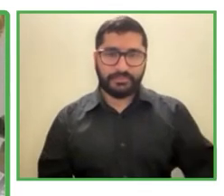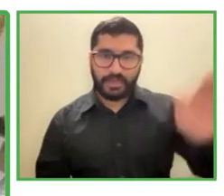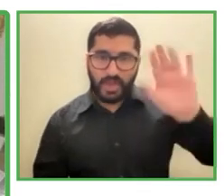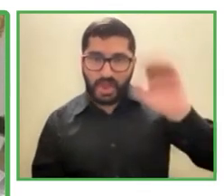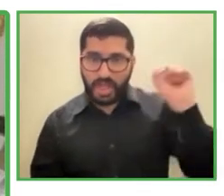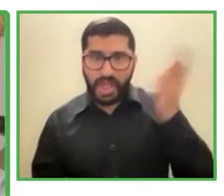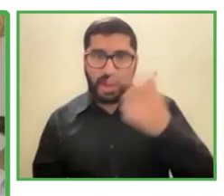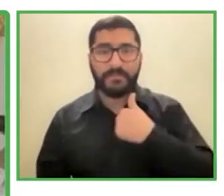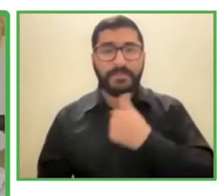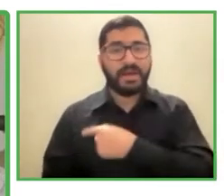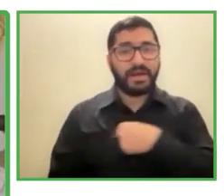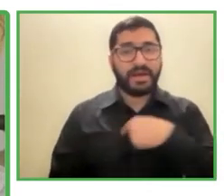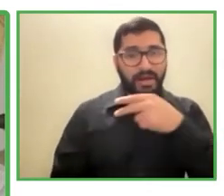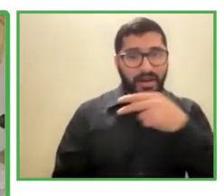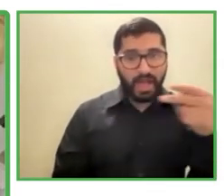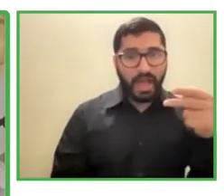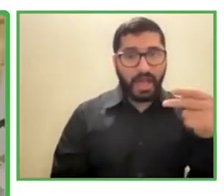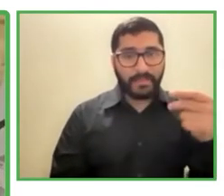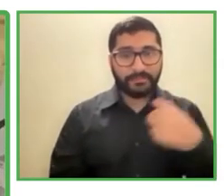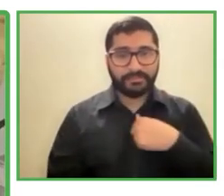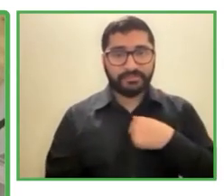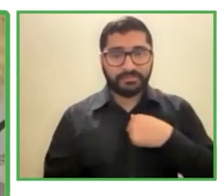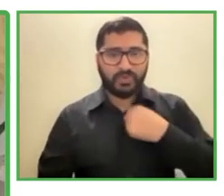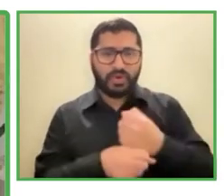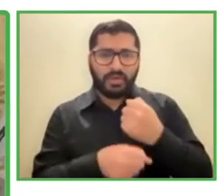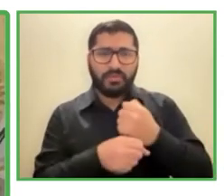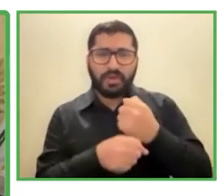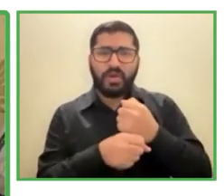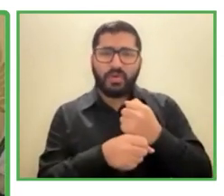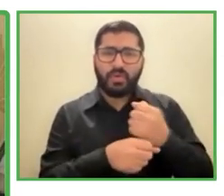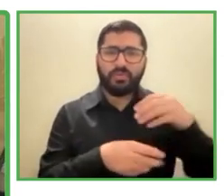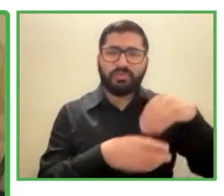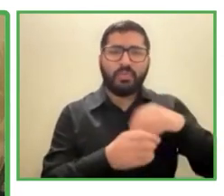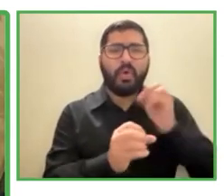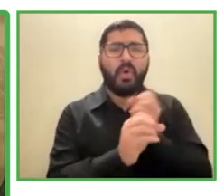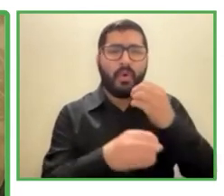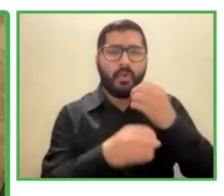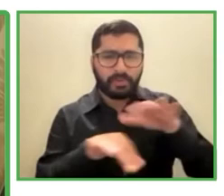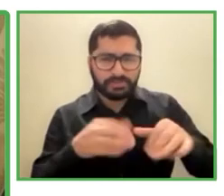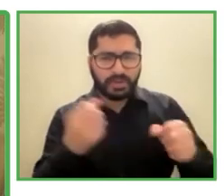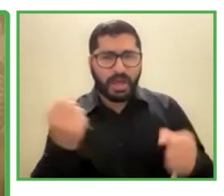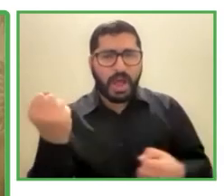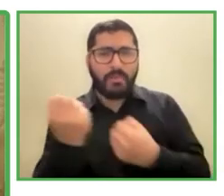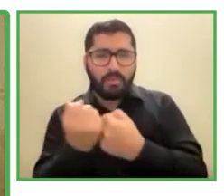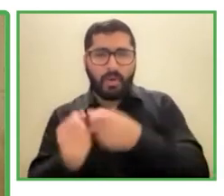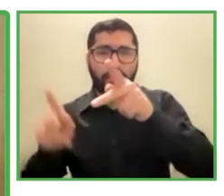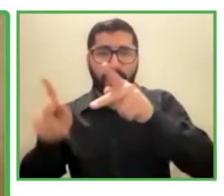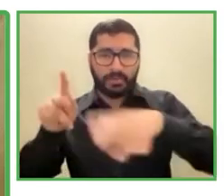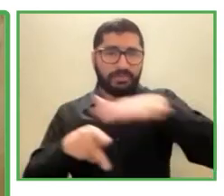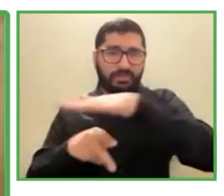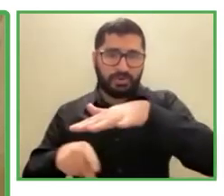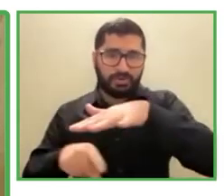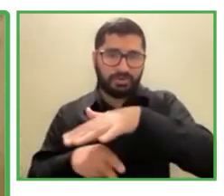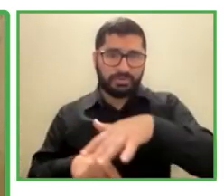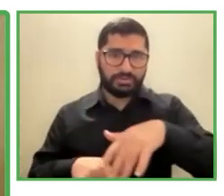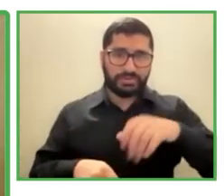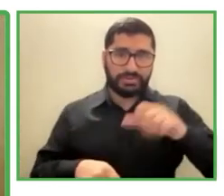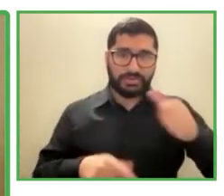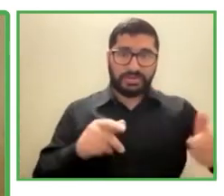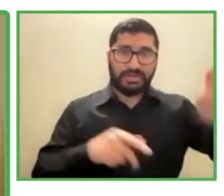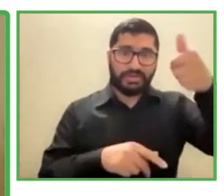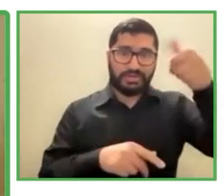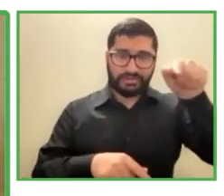trabajo como ejecutiva de apoyo al cliente en Gen Ashtim y yo